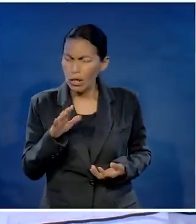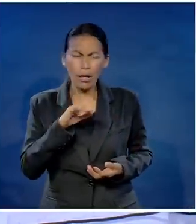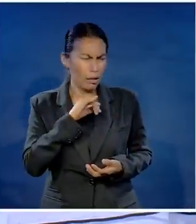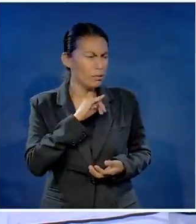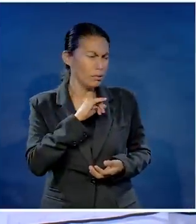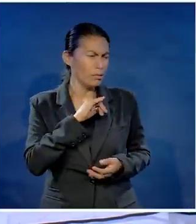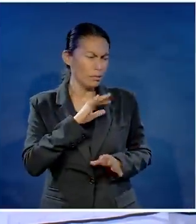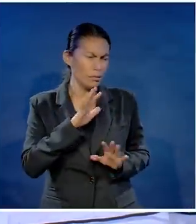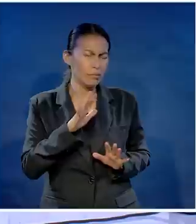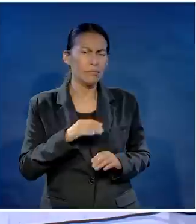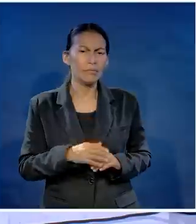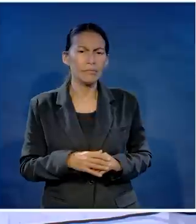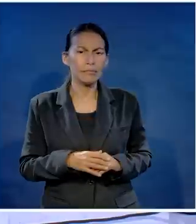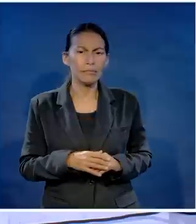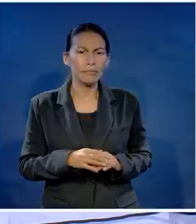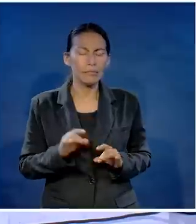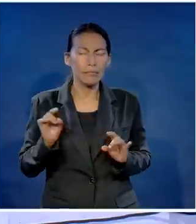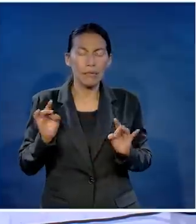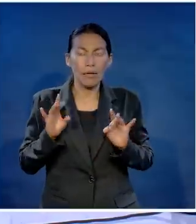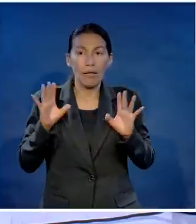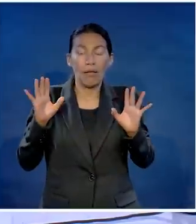¿todo bien Luis? sí, sí